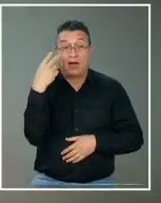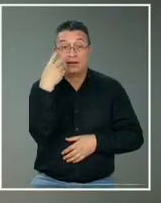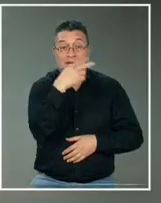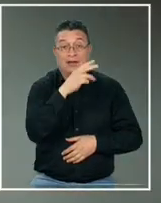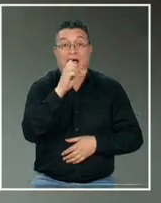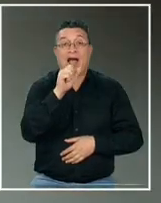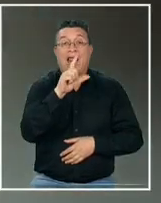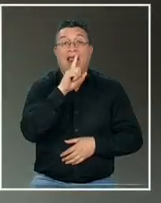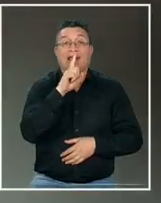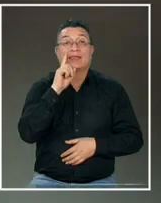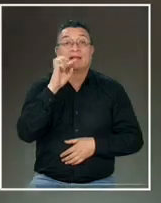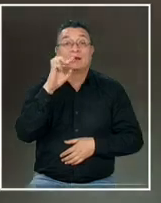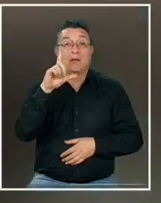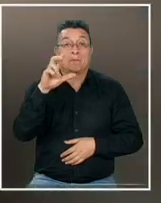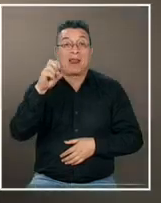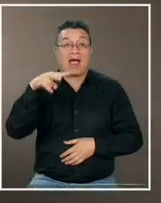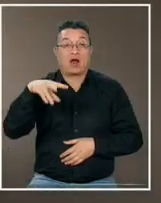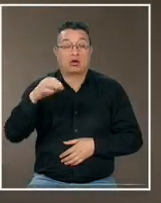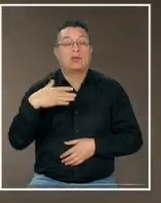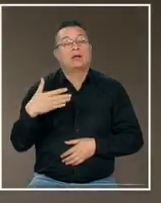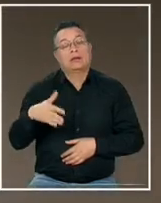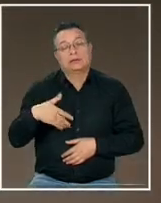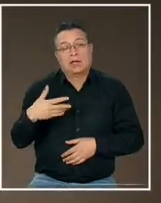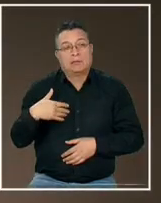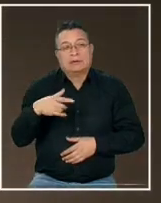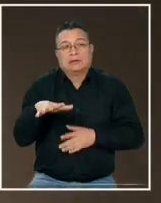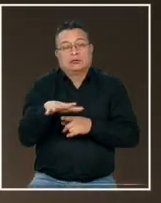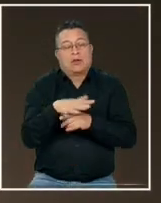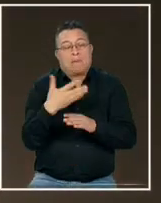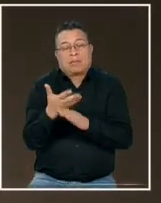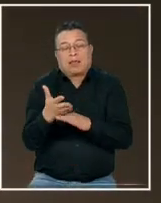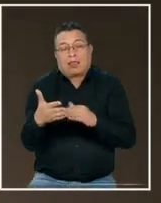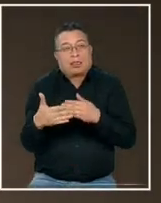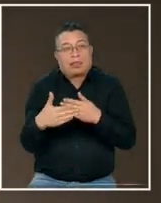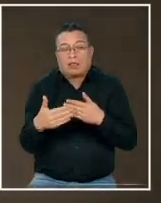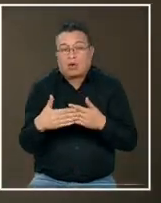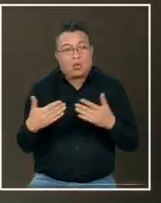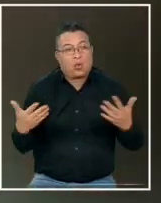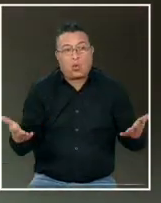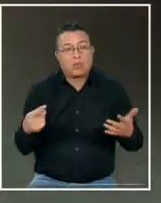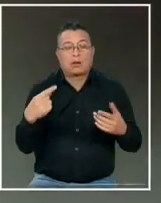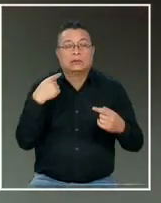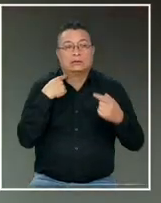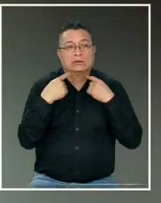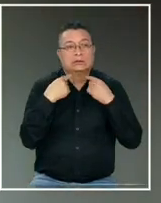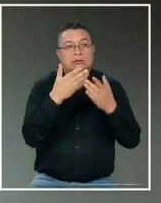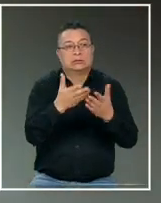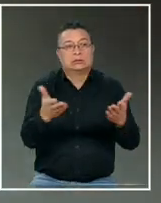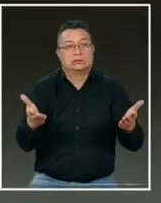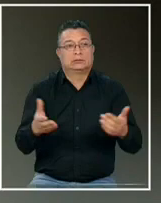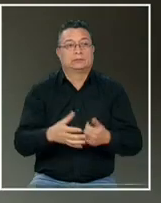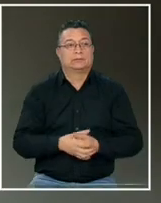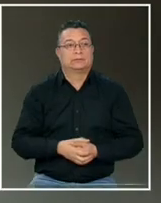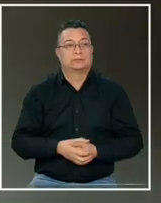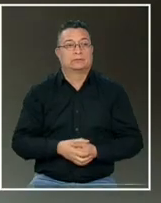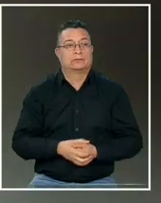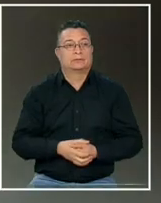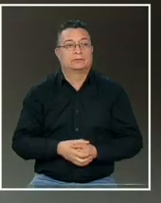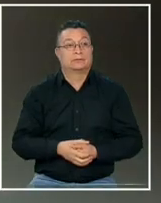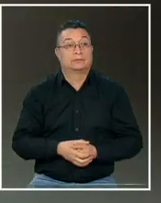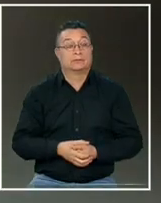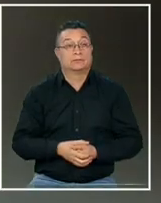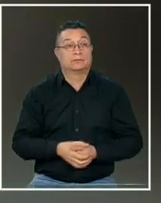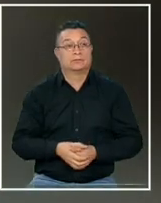altiplano lamentó la situación pidiendo disculpas a los afectados habría